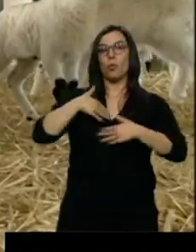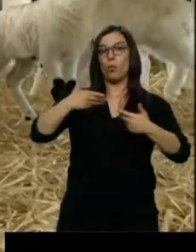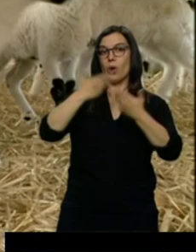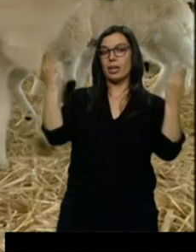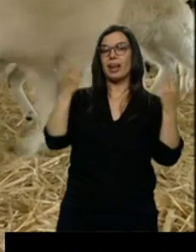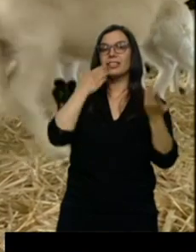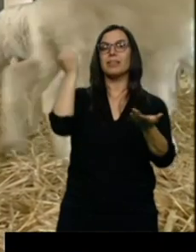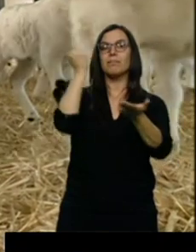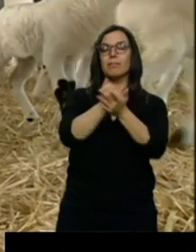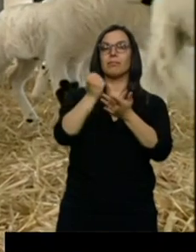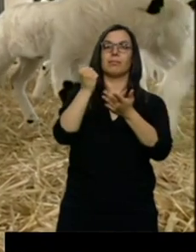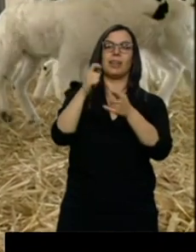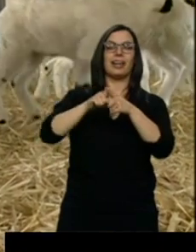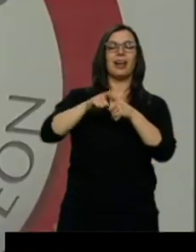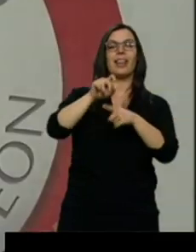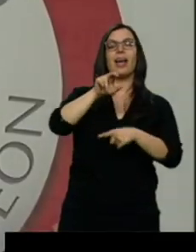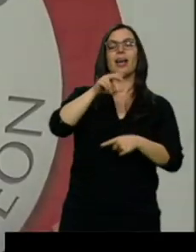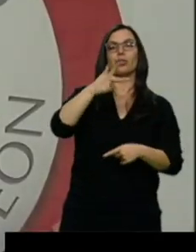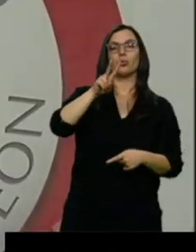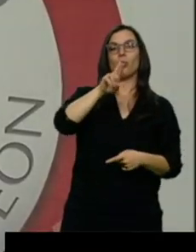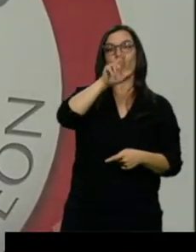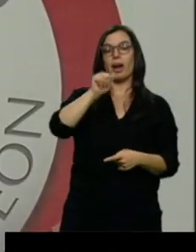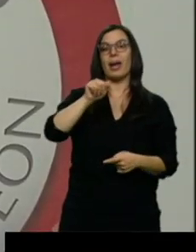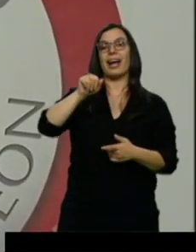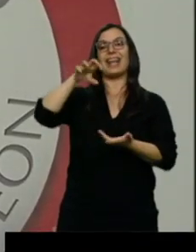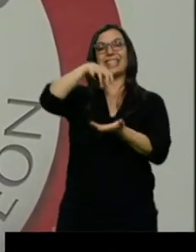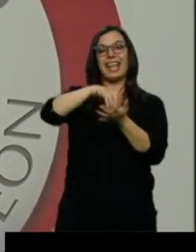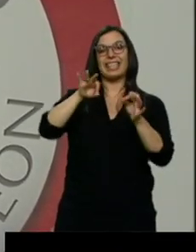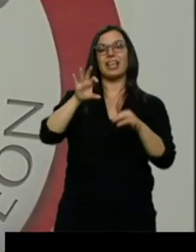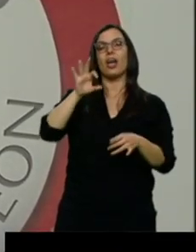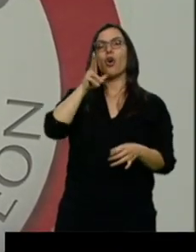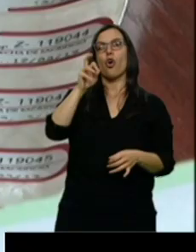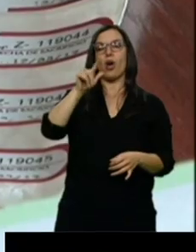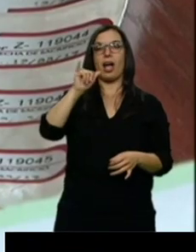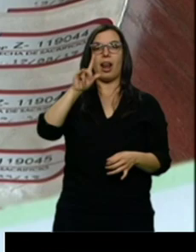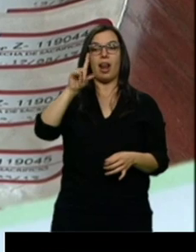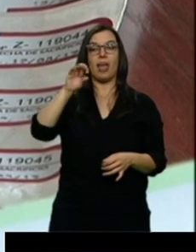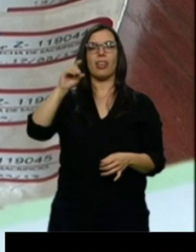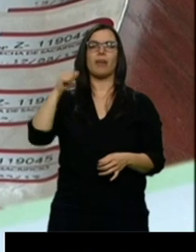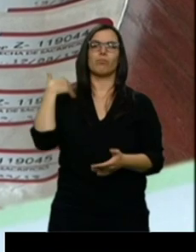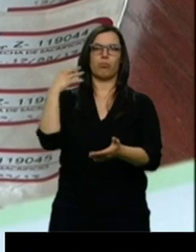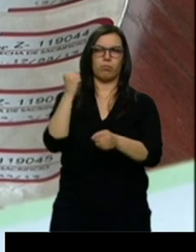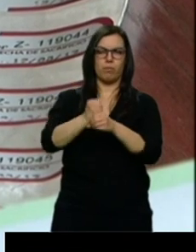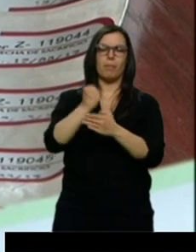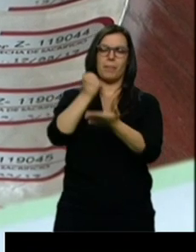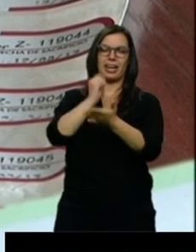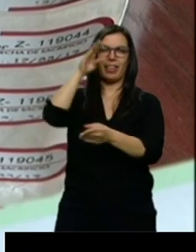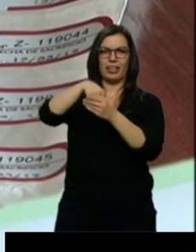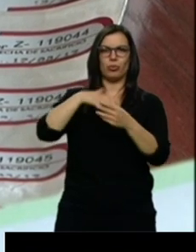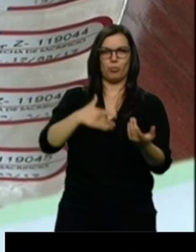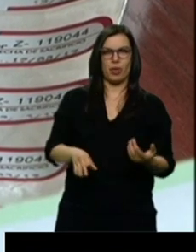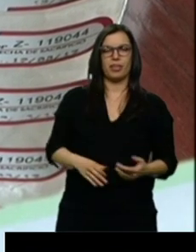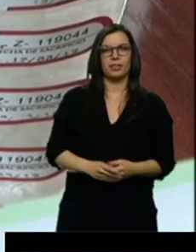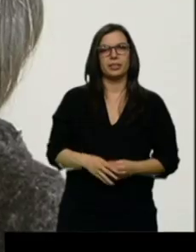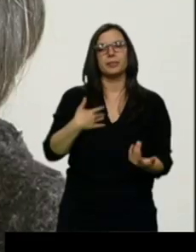castellana y hojalada podrá pertenecer a la IGP Lechazo de Castilla y León. Se ha visto que las zonas de cereal